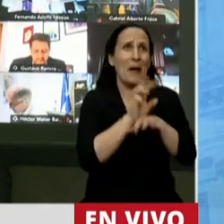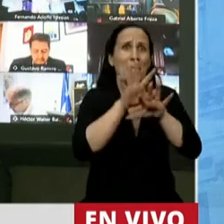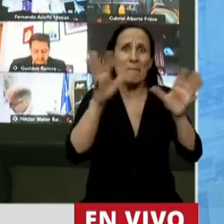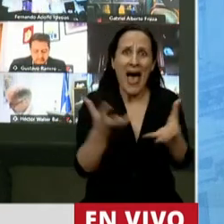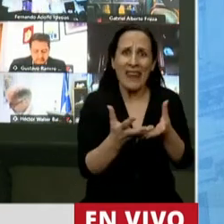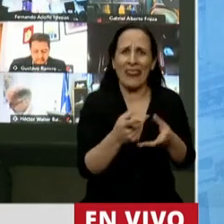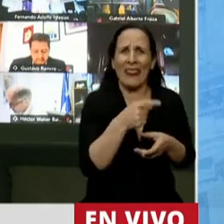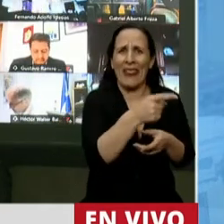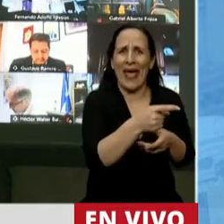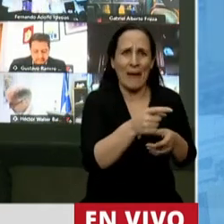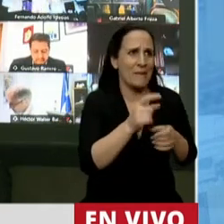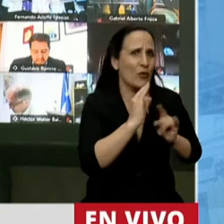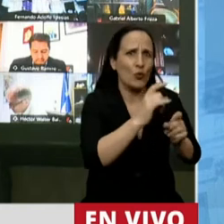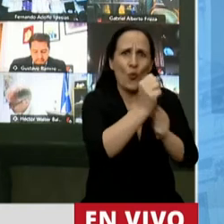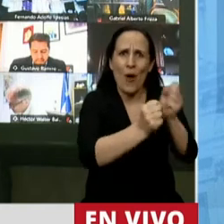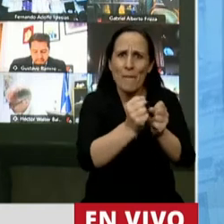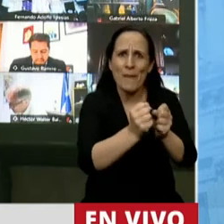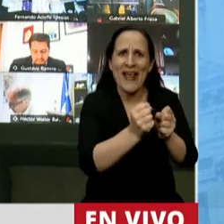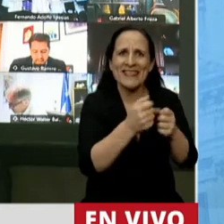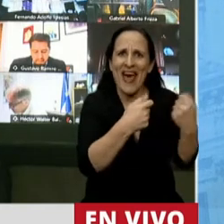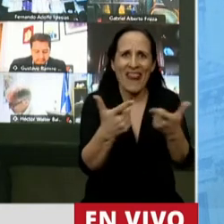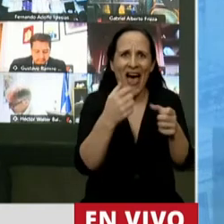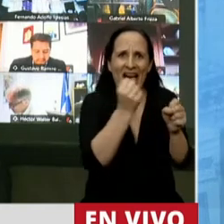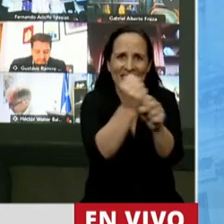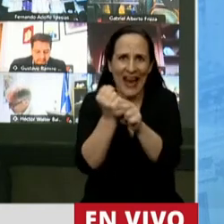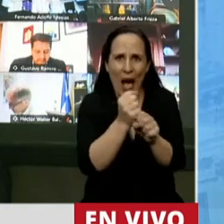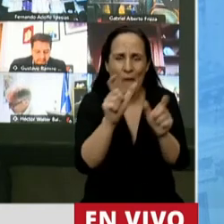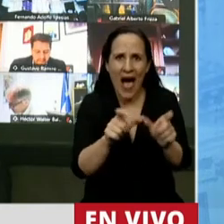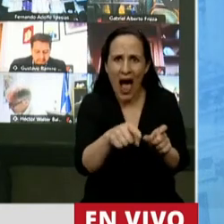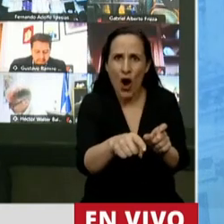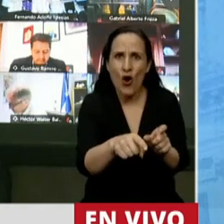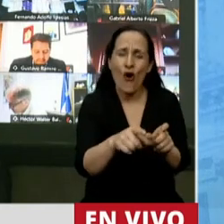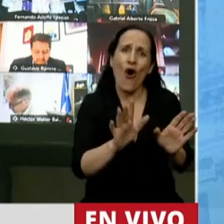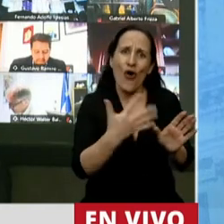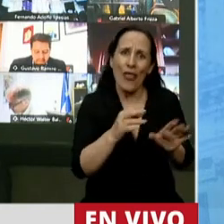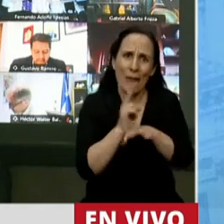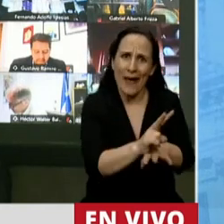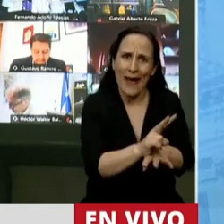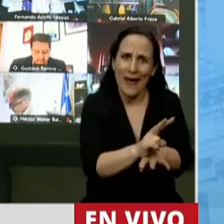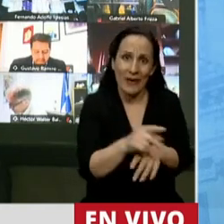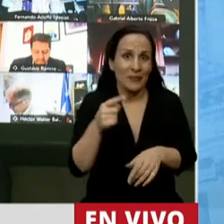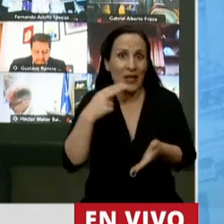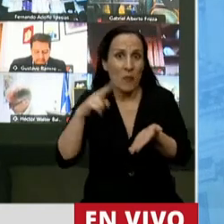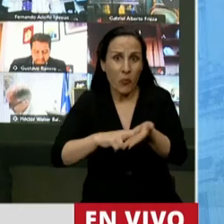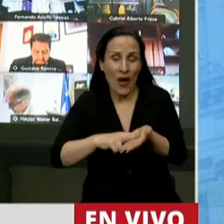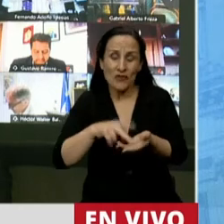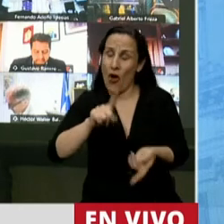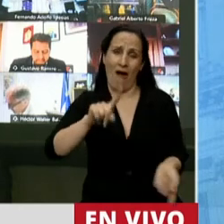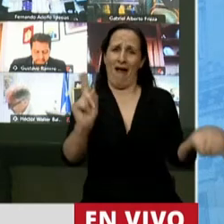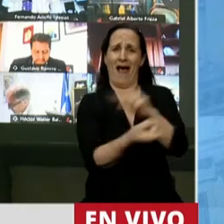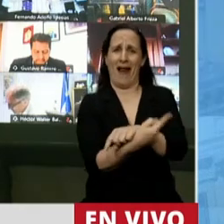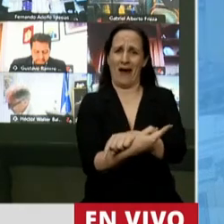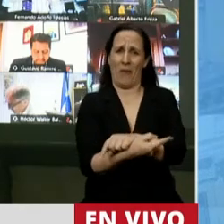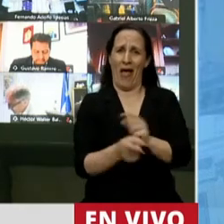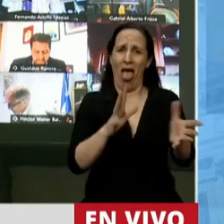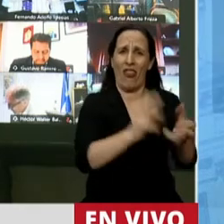únicas que dan empleo genuino. Y este impuesto, por más que se diga que no, ataca a esas empresas, ataca